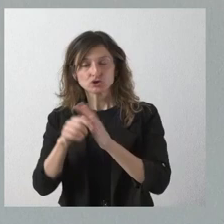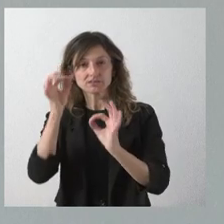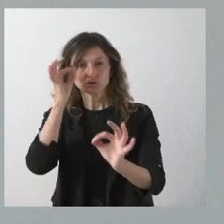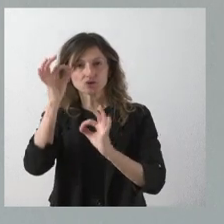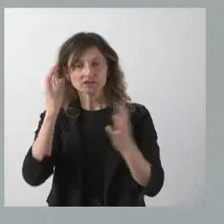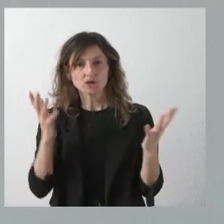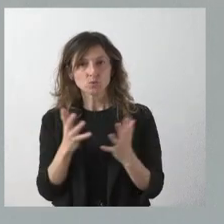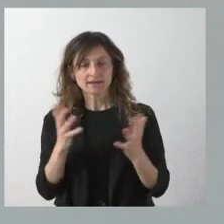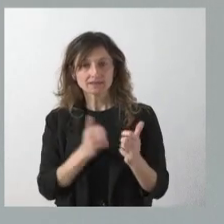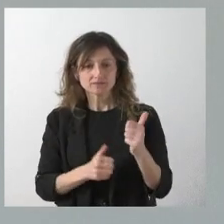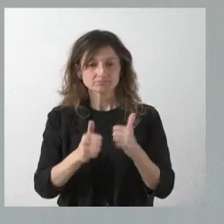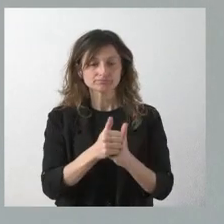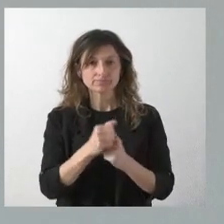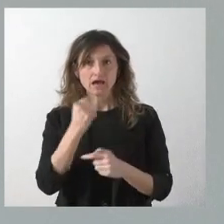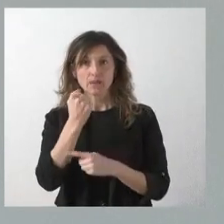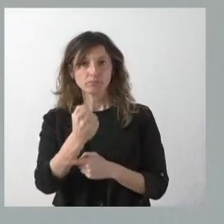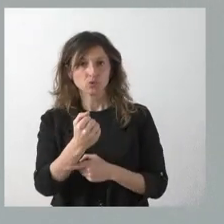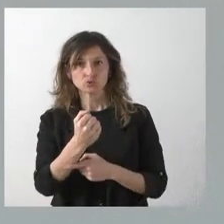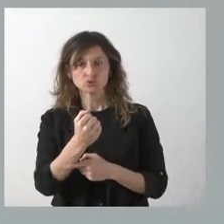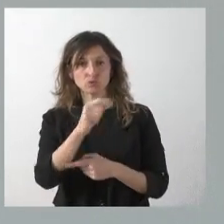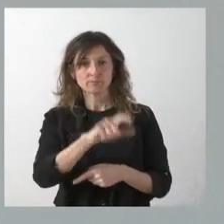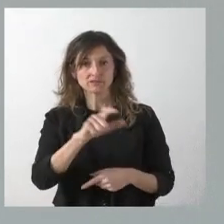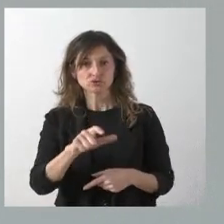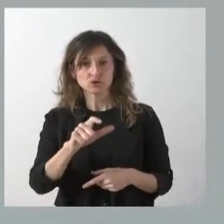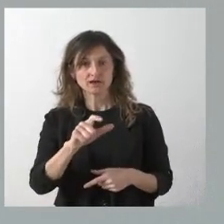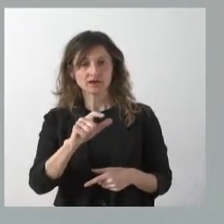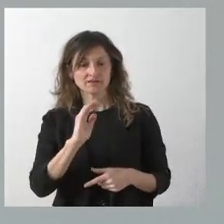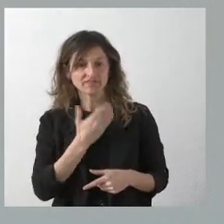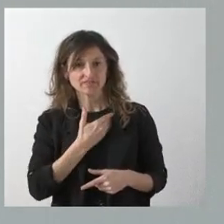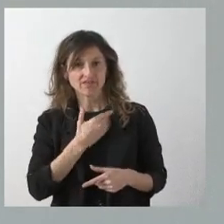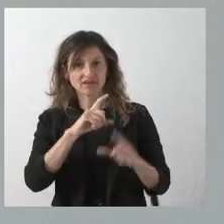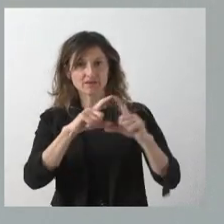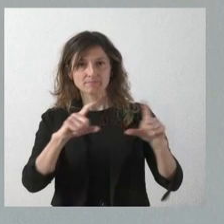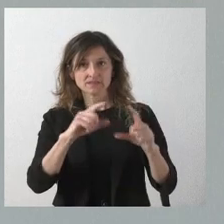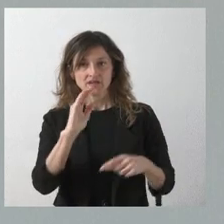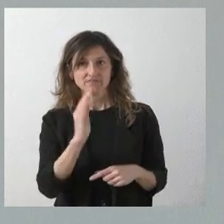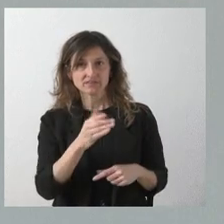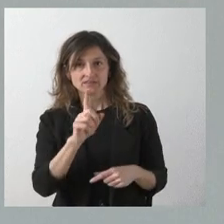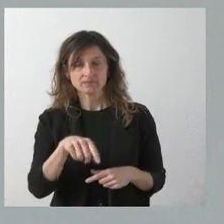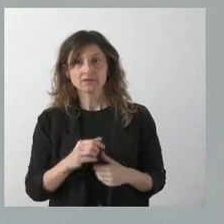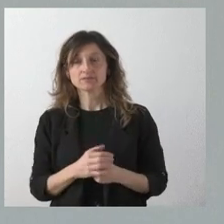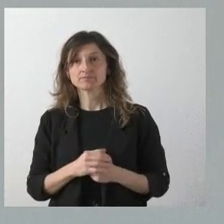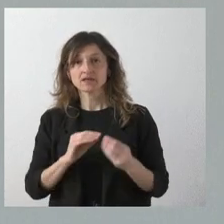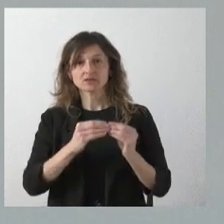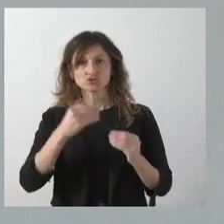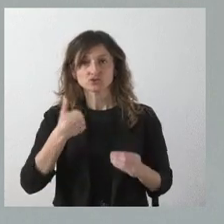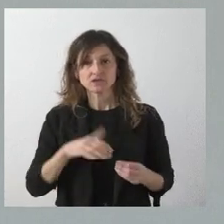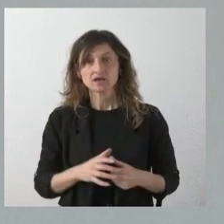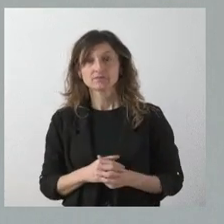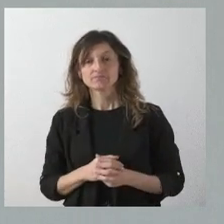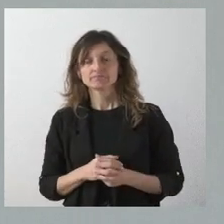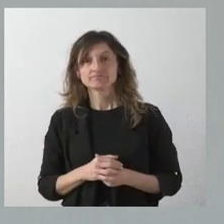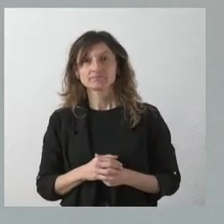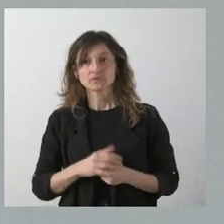más urgentes de apoyo a las personas y empresas más afectadas, se venido desarrollando. Fundamentalmente, en lo que tiene que ver